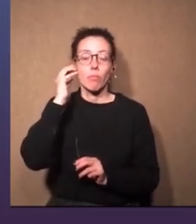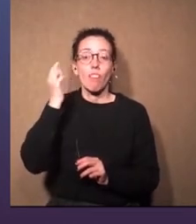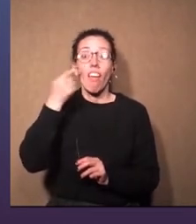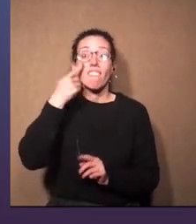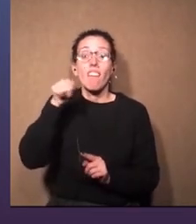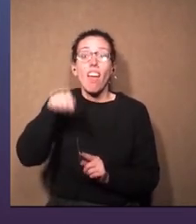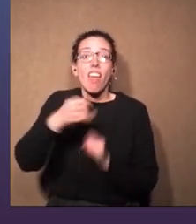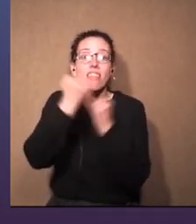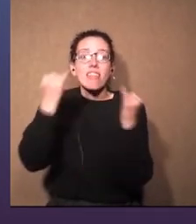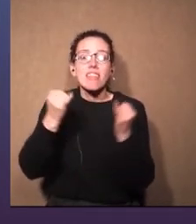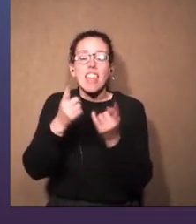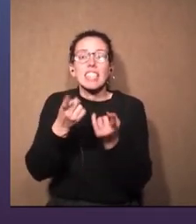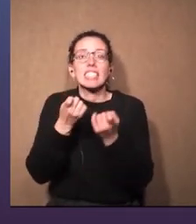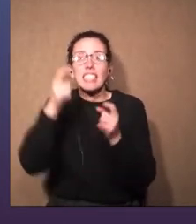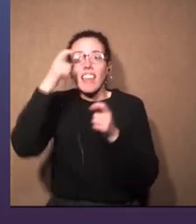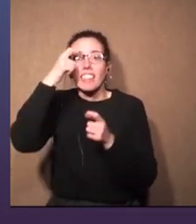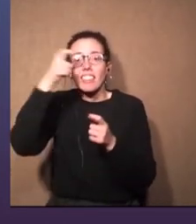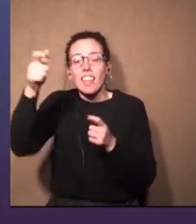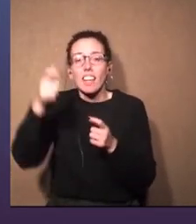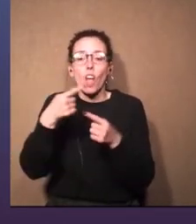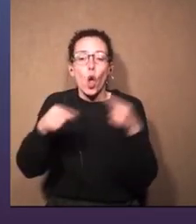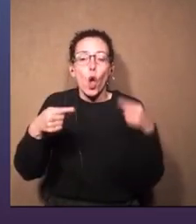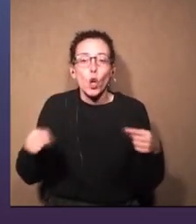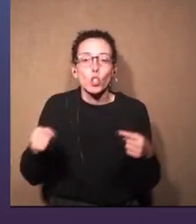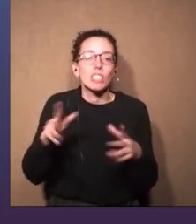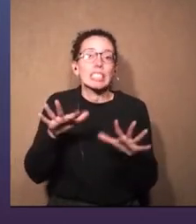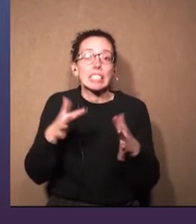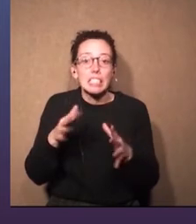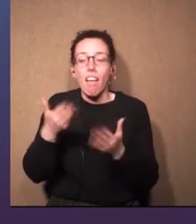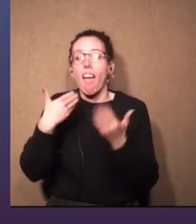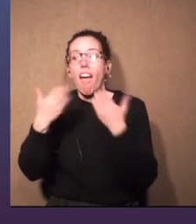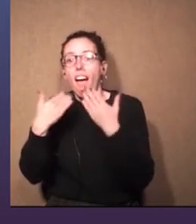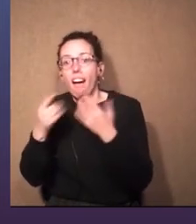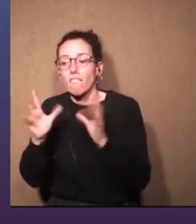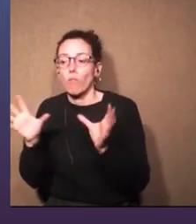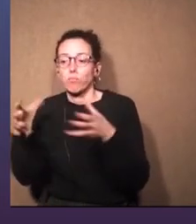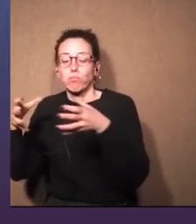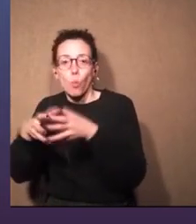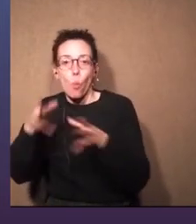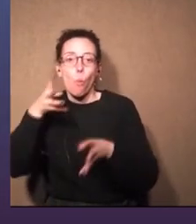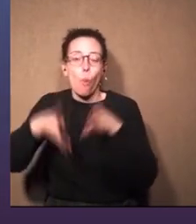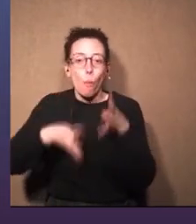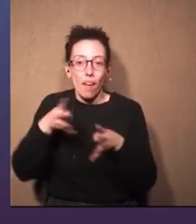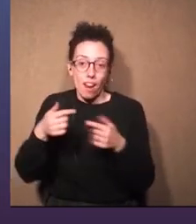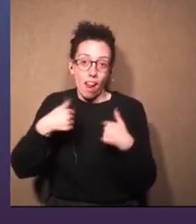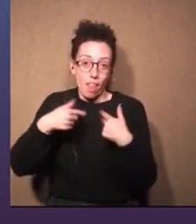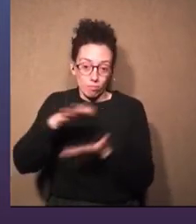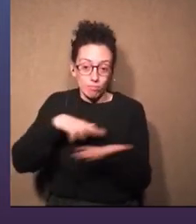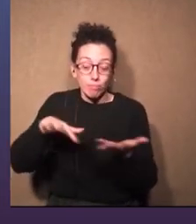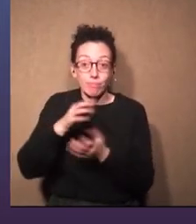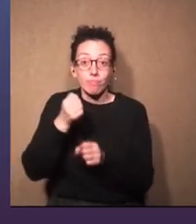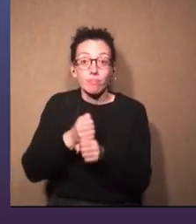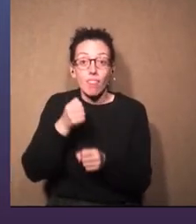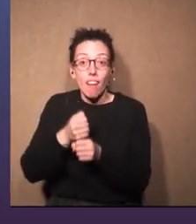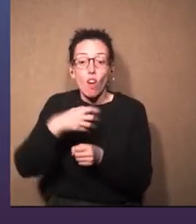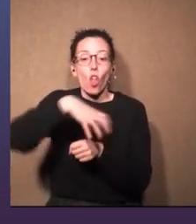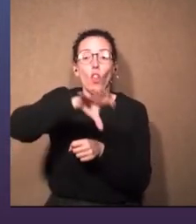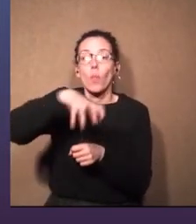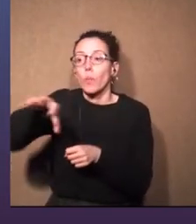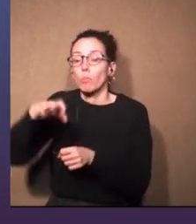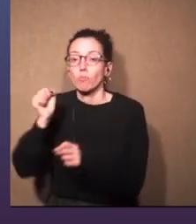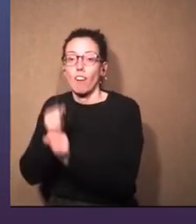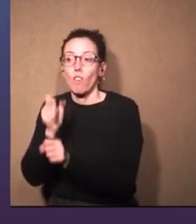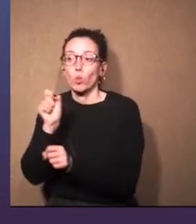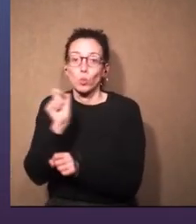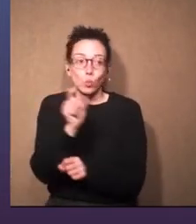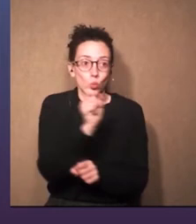las actividades de ese día, y conversar con el equipo técnico, de maquinaria, que es mi área, y distribuir